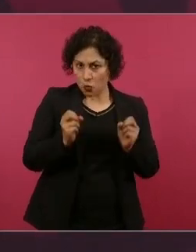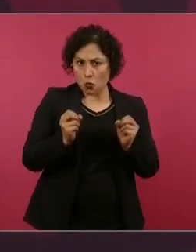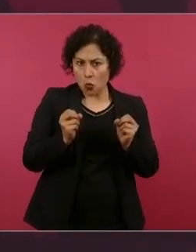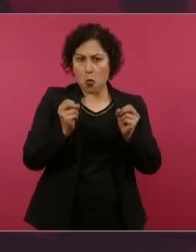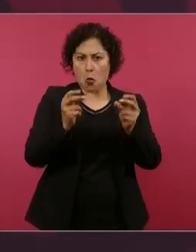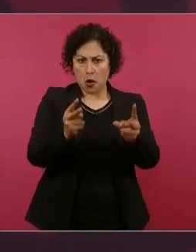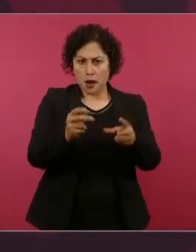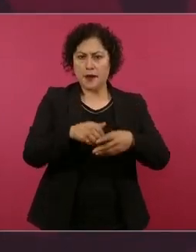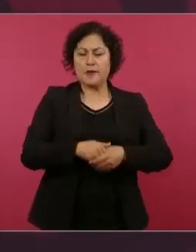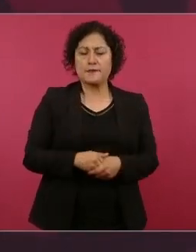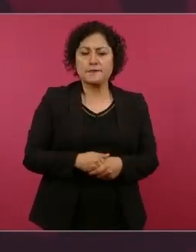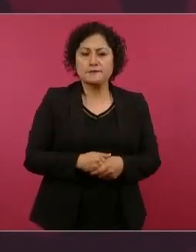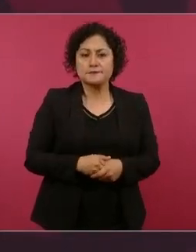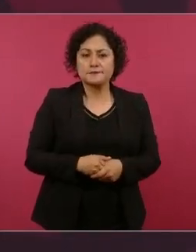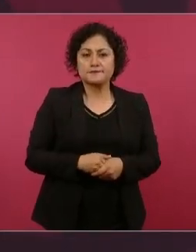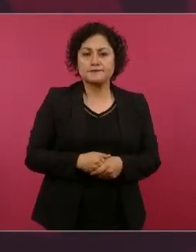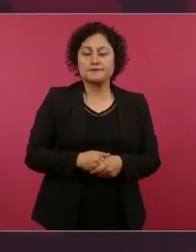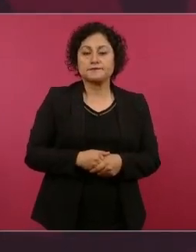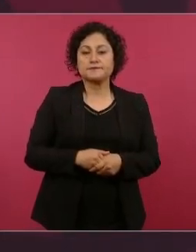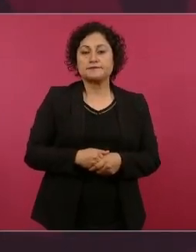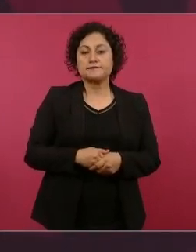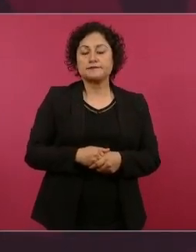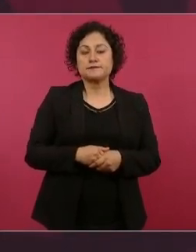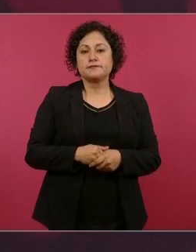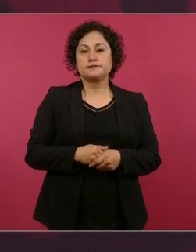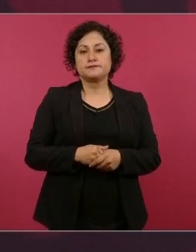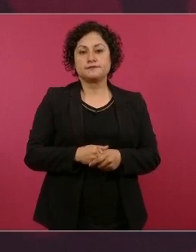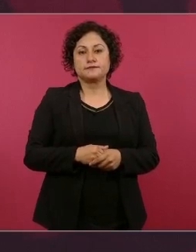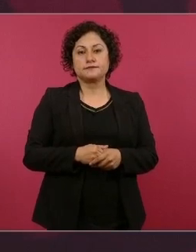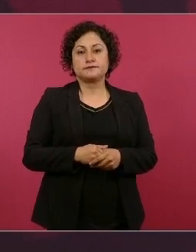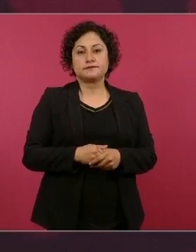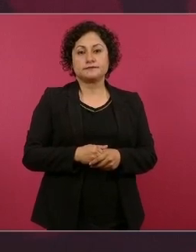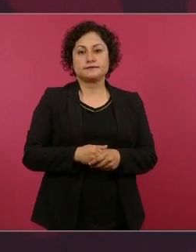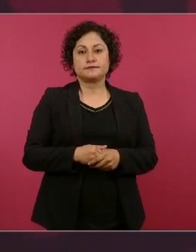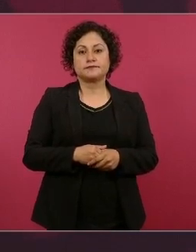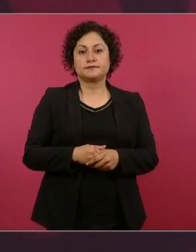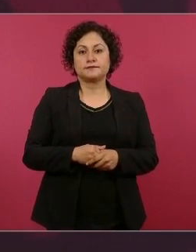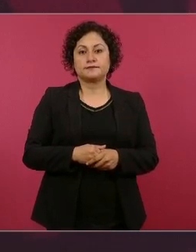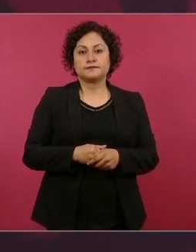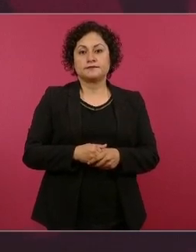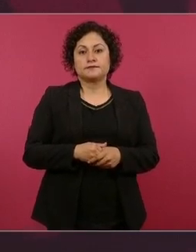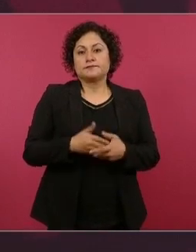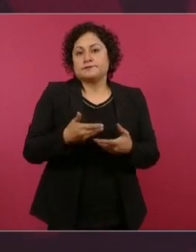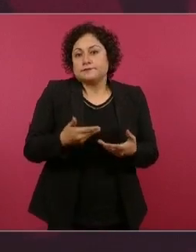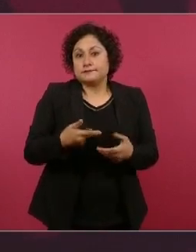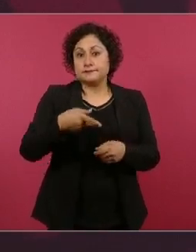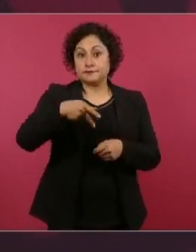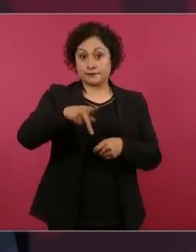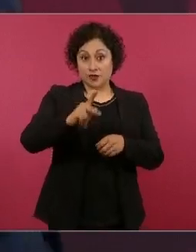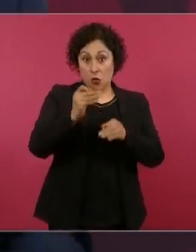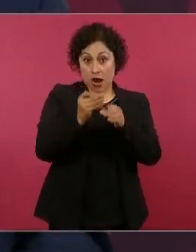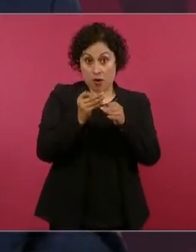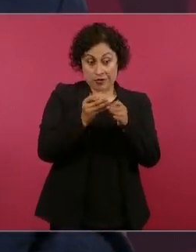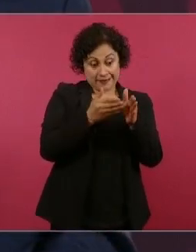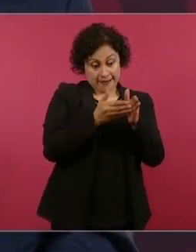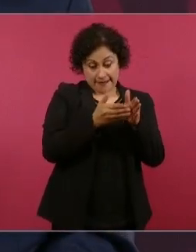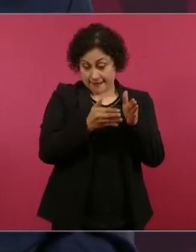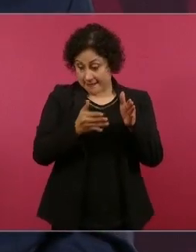de que no avancemos como queremos,